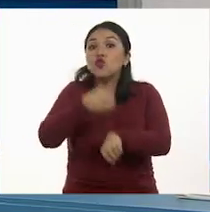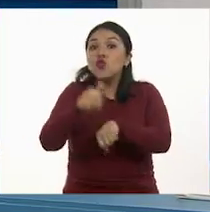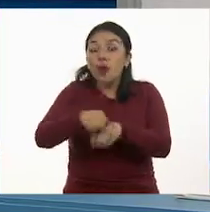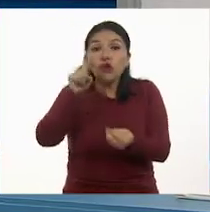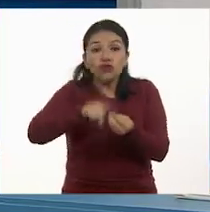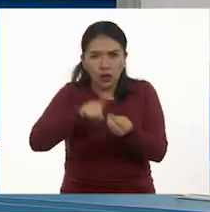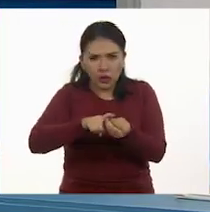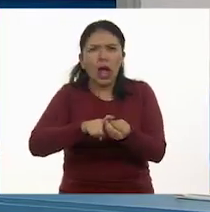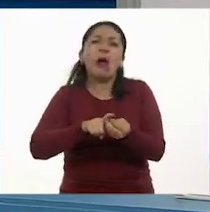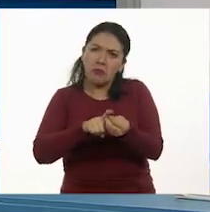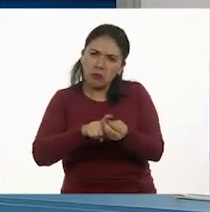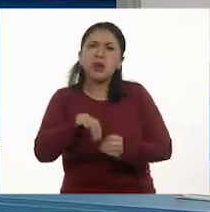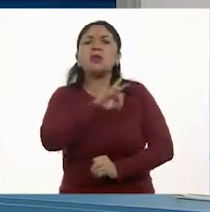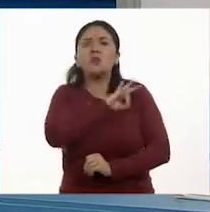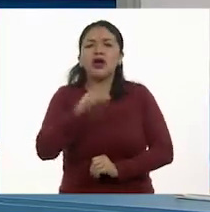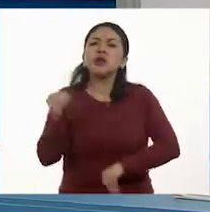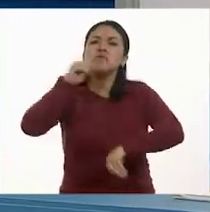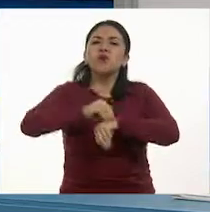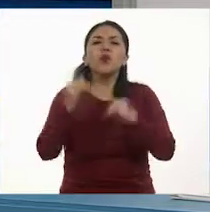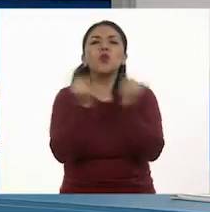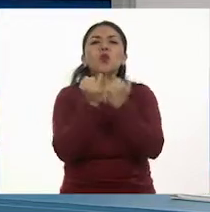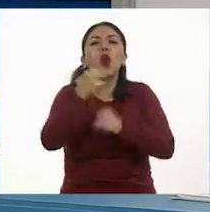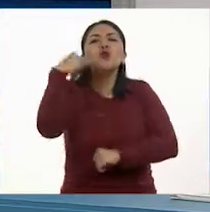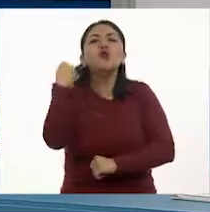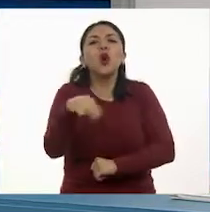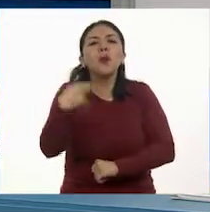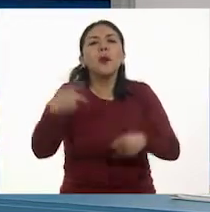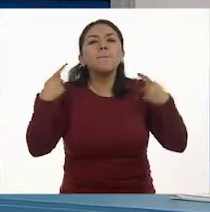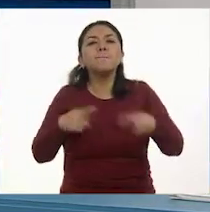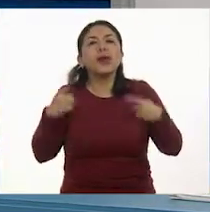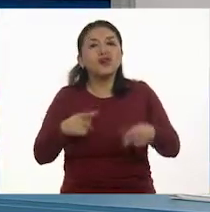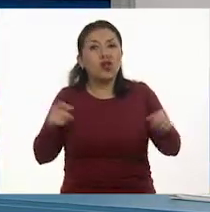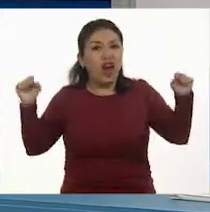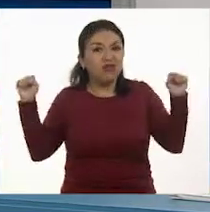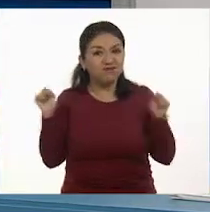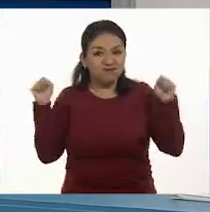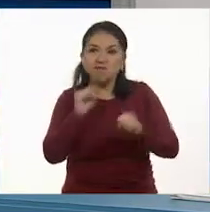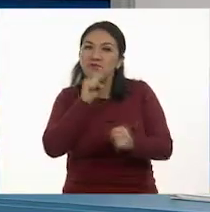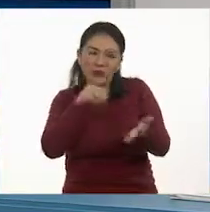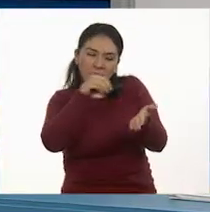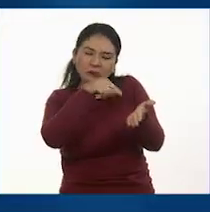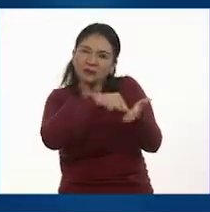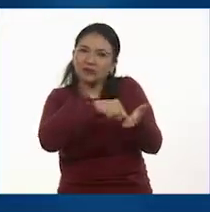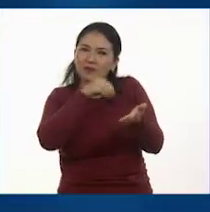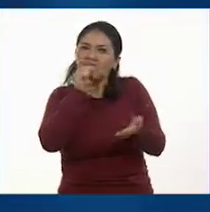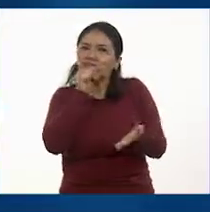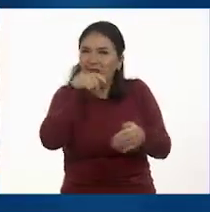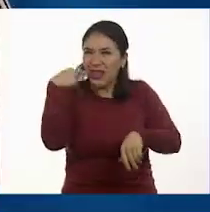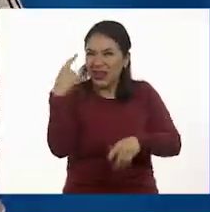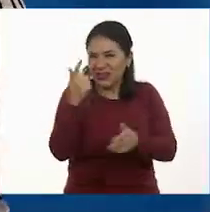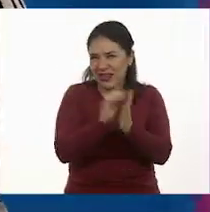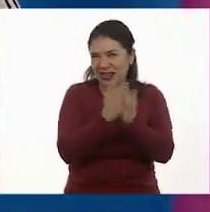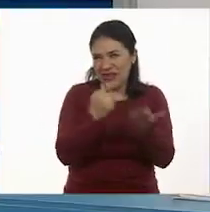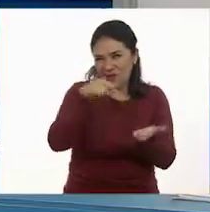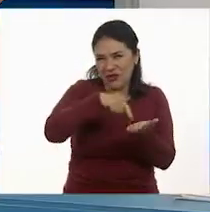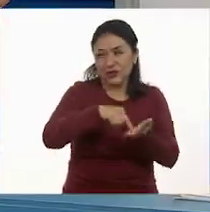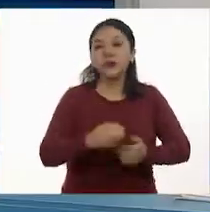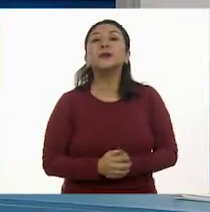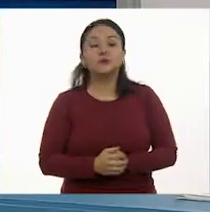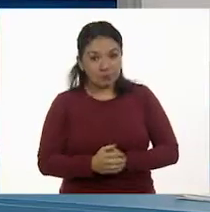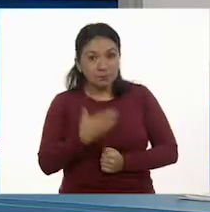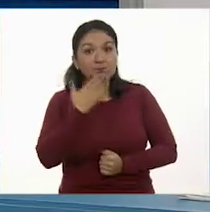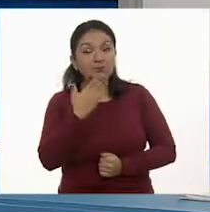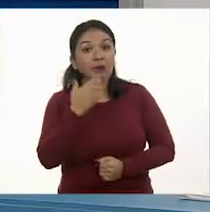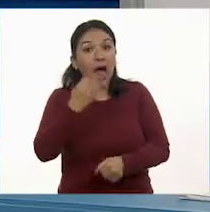también ponemos el nombre del corredor o de la corredora que viene en nuestro libro? Perfecto. Muy bien. Entonces,